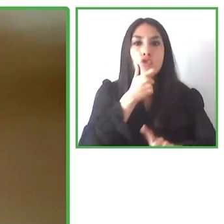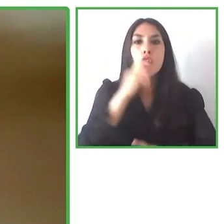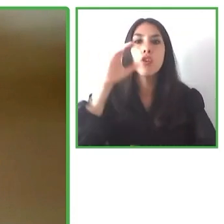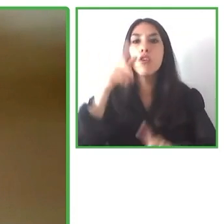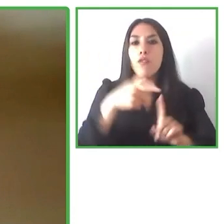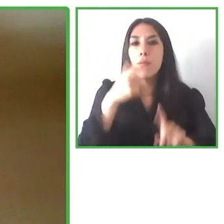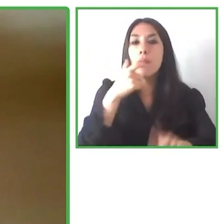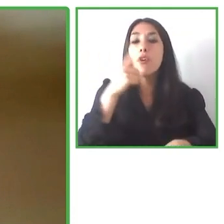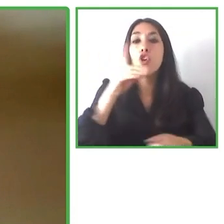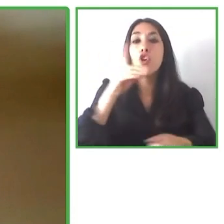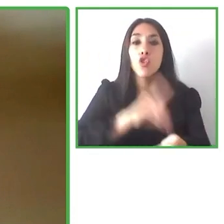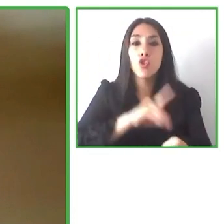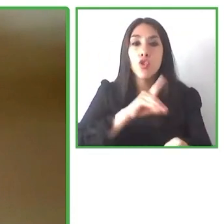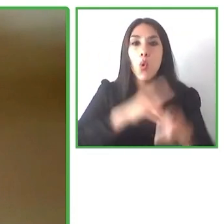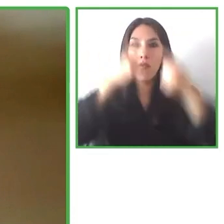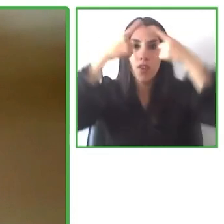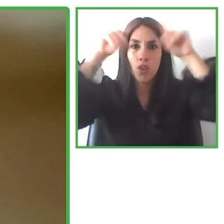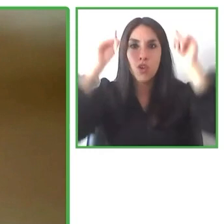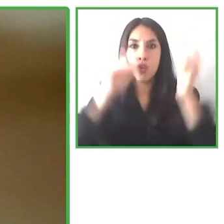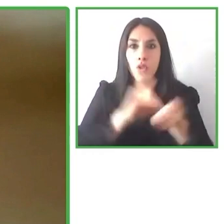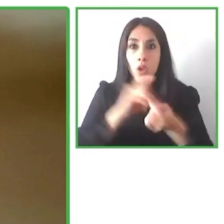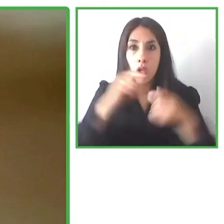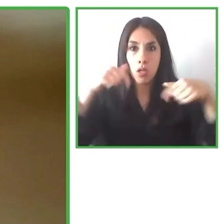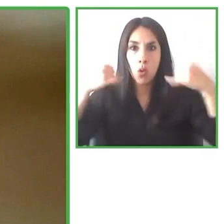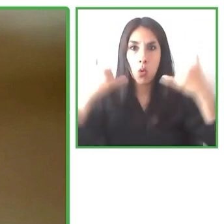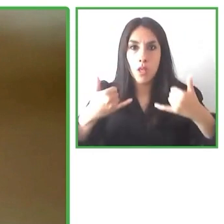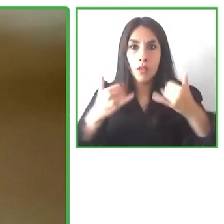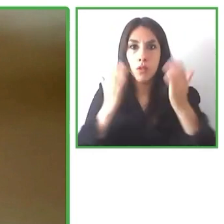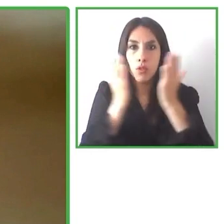actual directora ejecutiva de la Fundación Corp Artes.